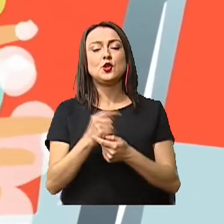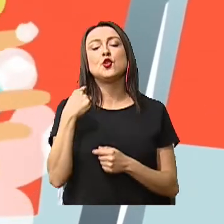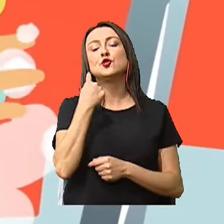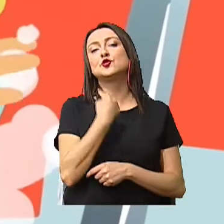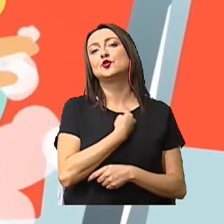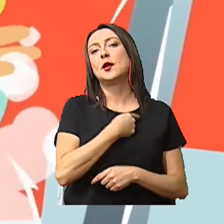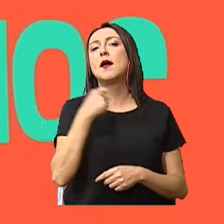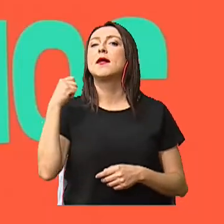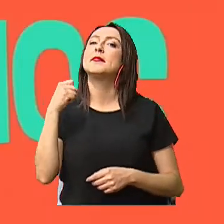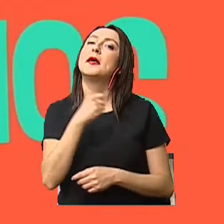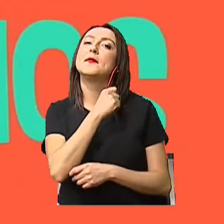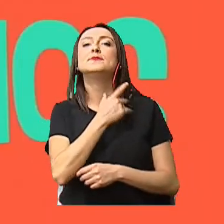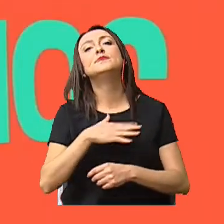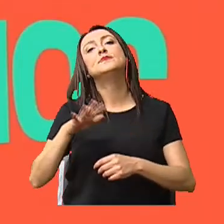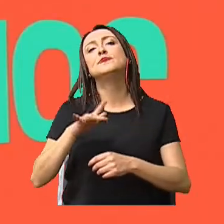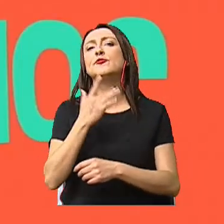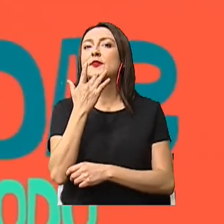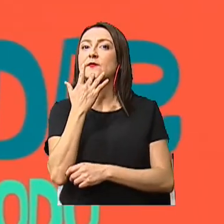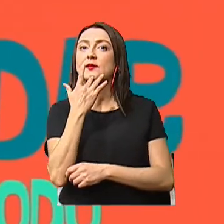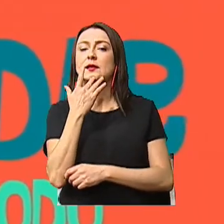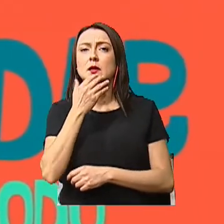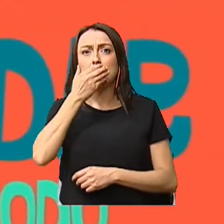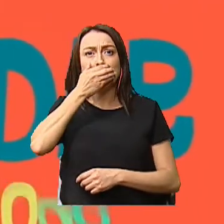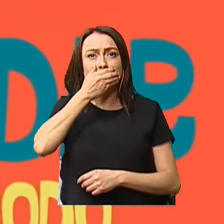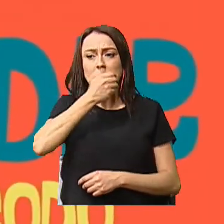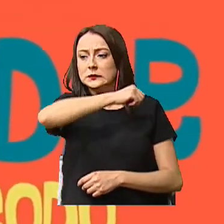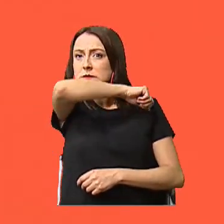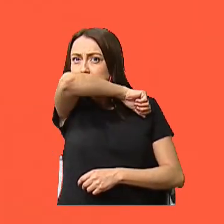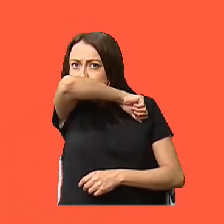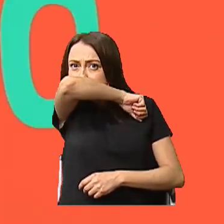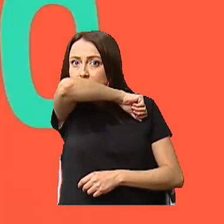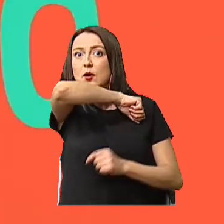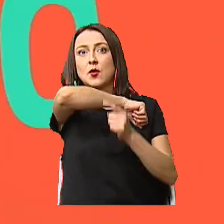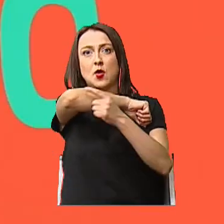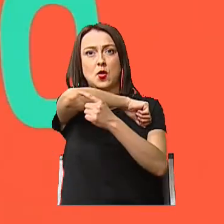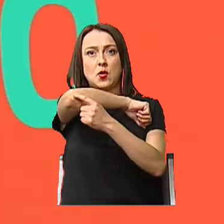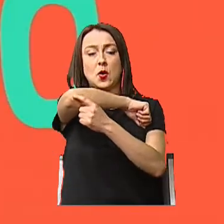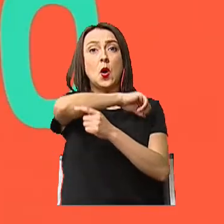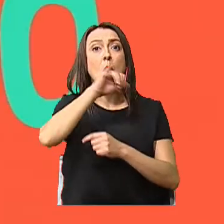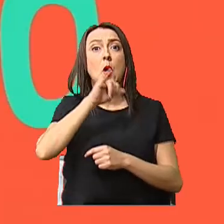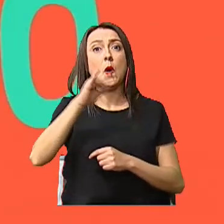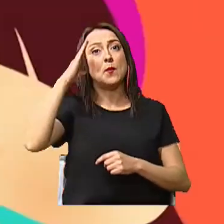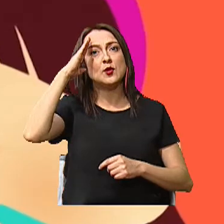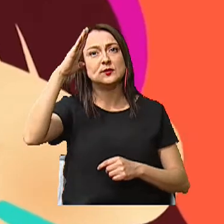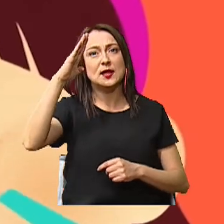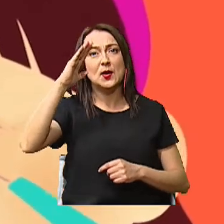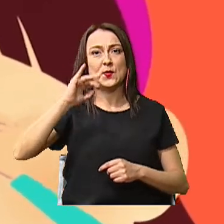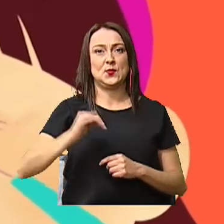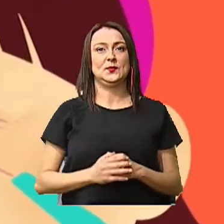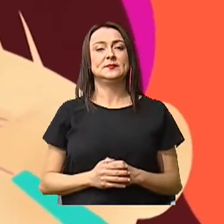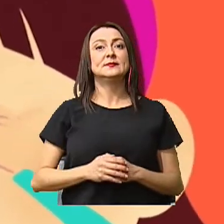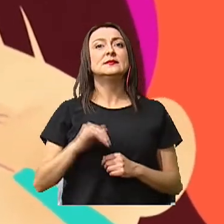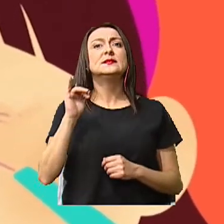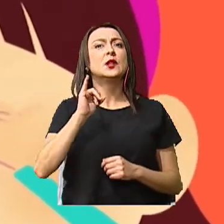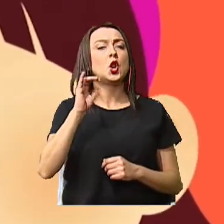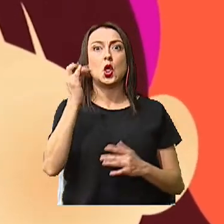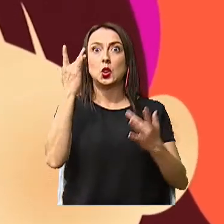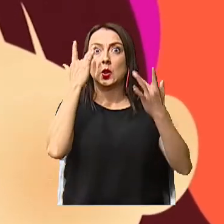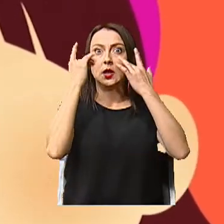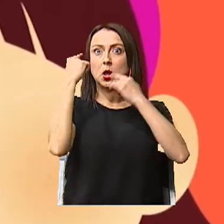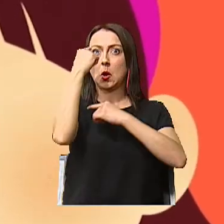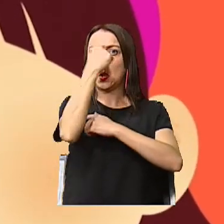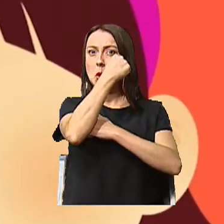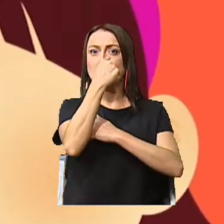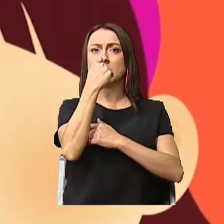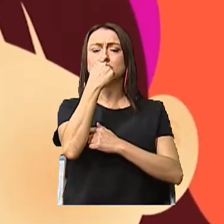mi canción favorita. Tapándonos al toser o estornudar con el codo como si fuera un saludo ninja. No tocarnos los ojitos, la